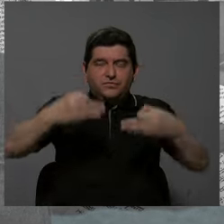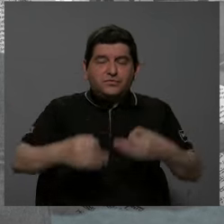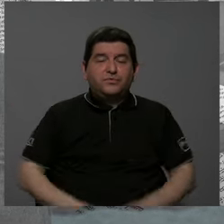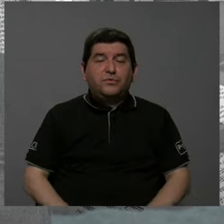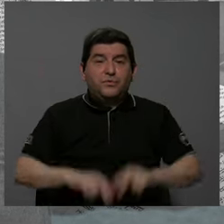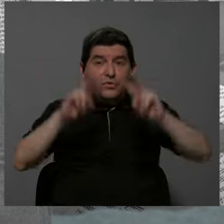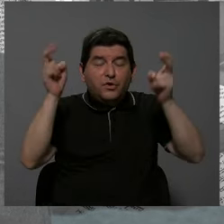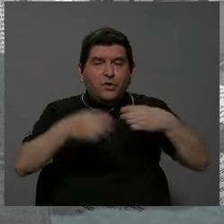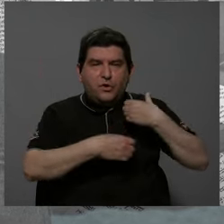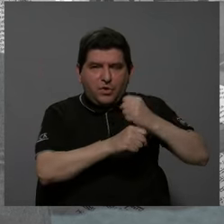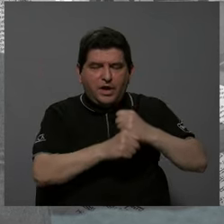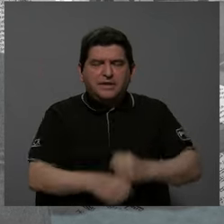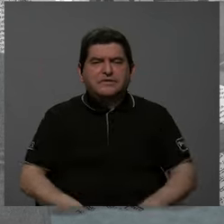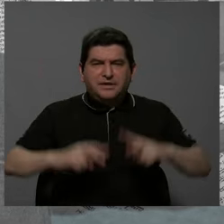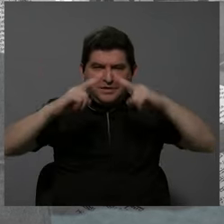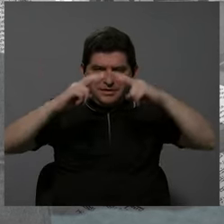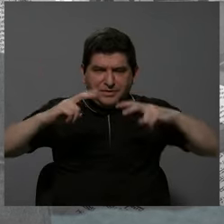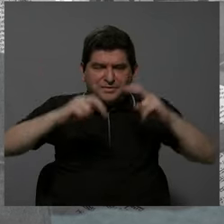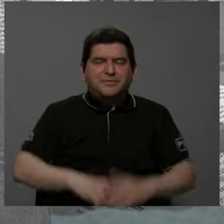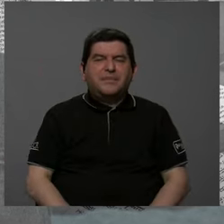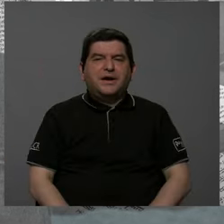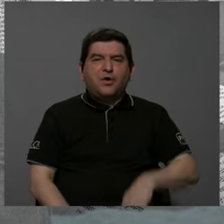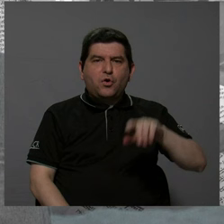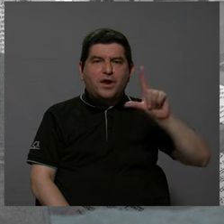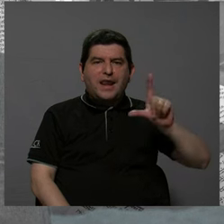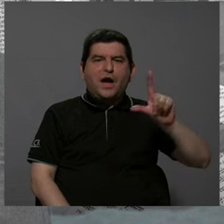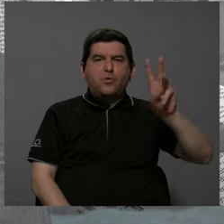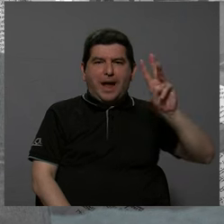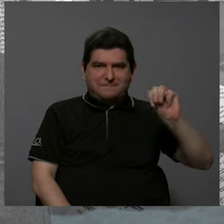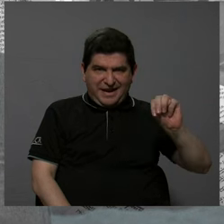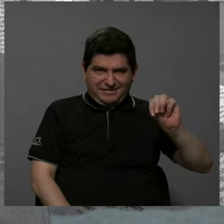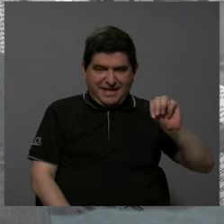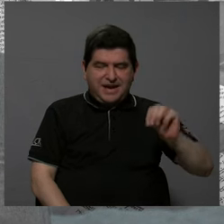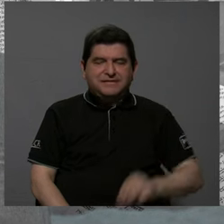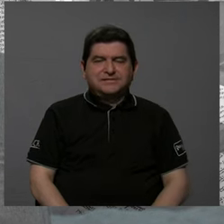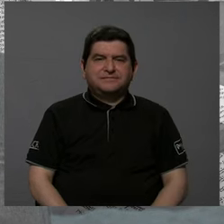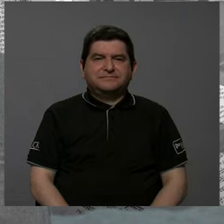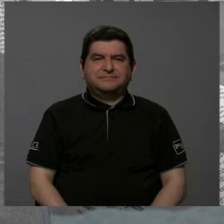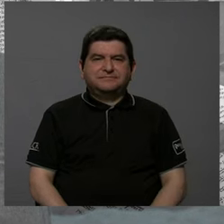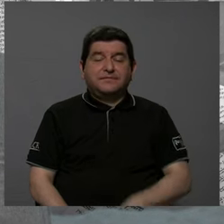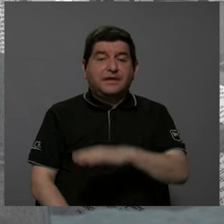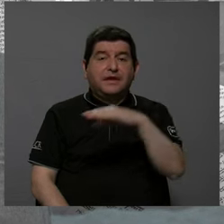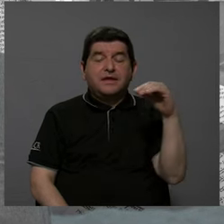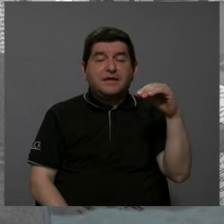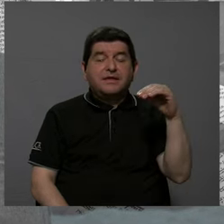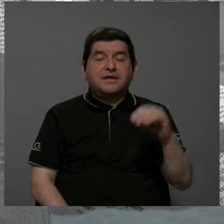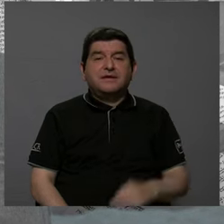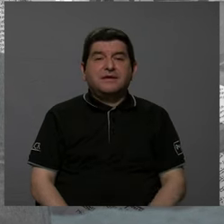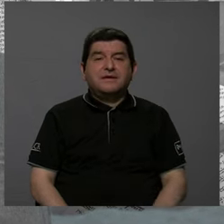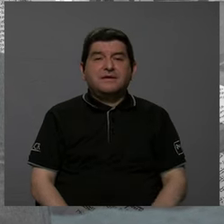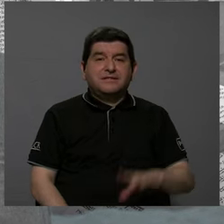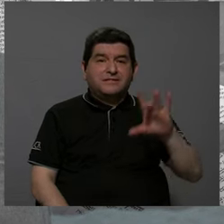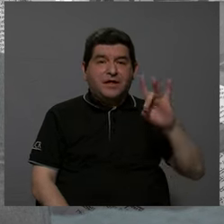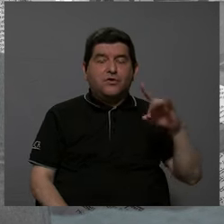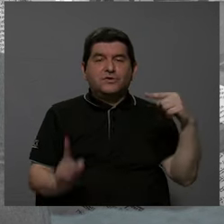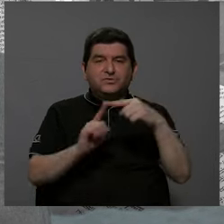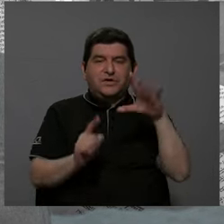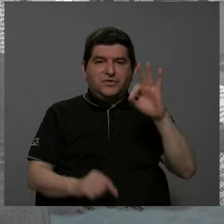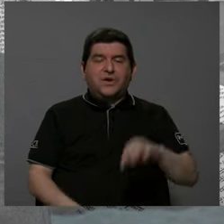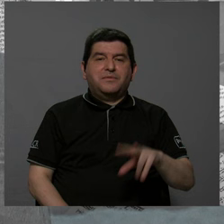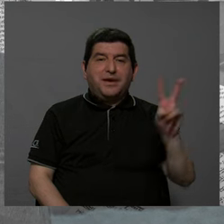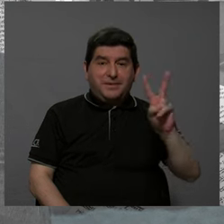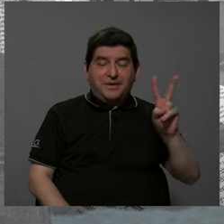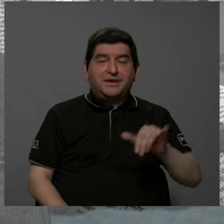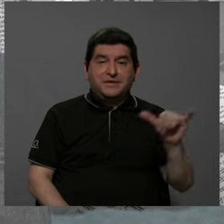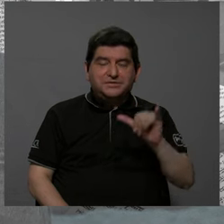tema municipal con nuestra colega Laura Martínez, y de 8 a 9, también el